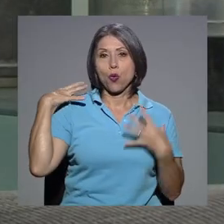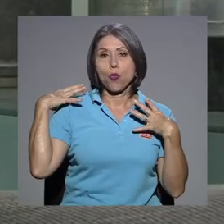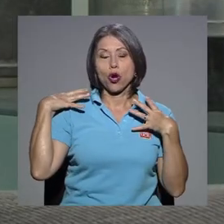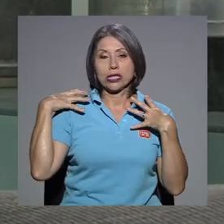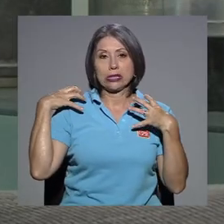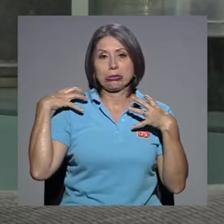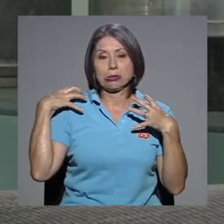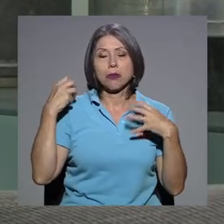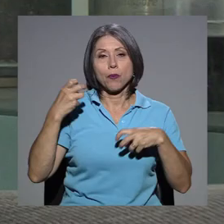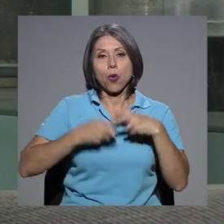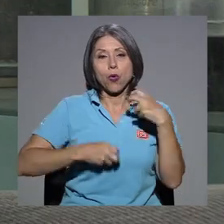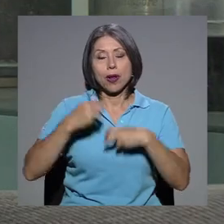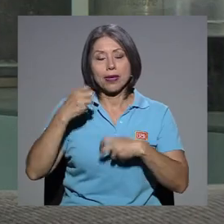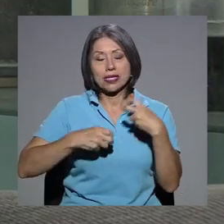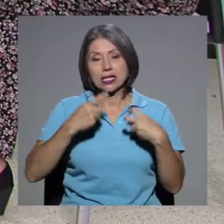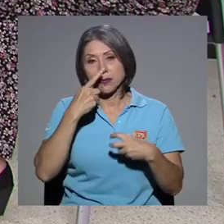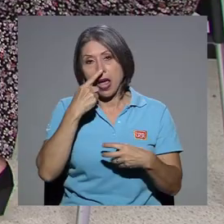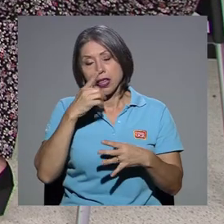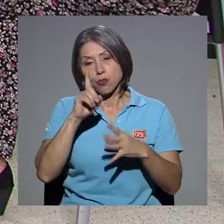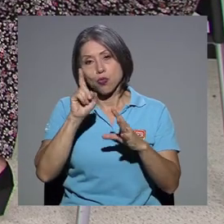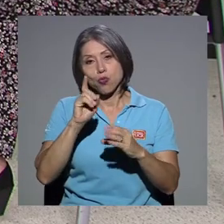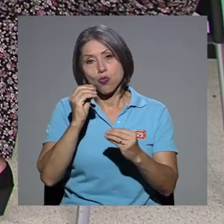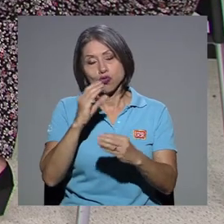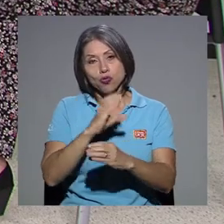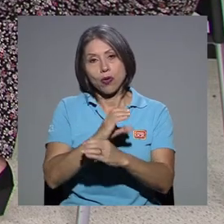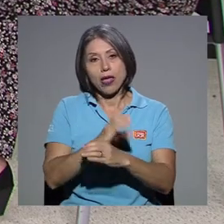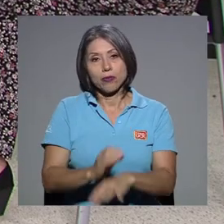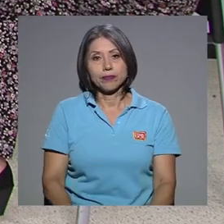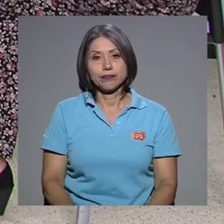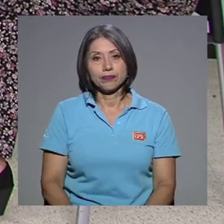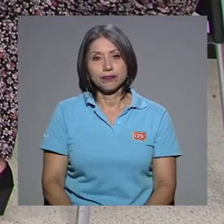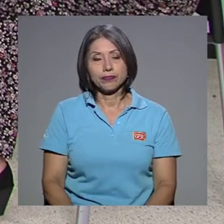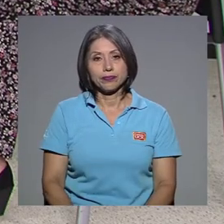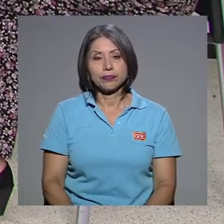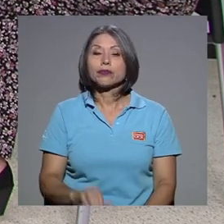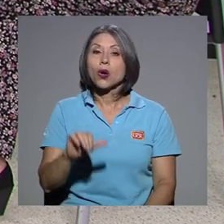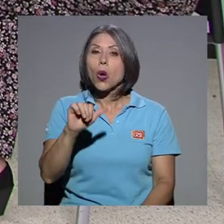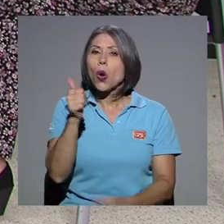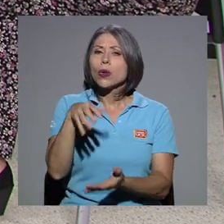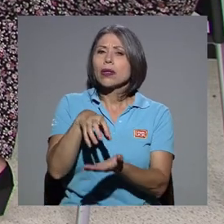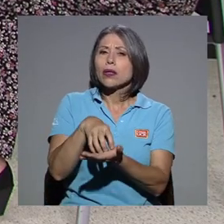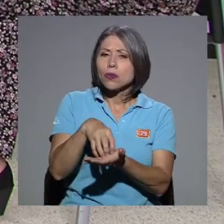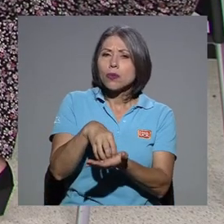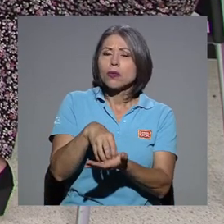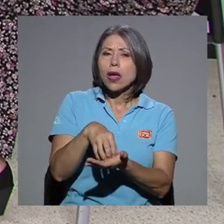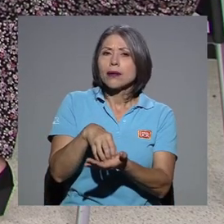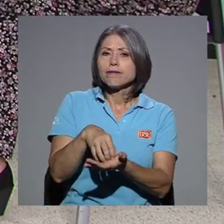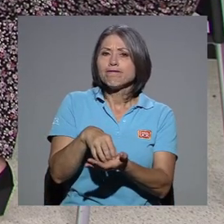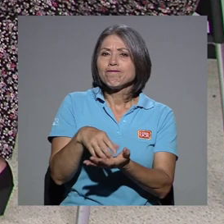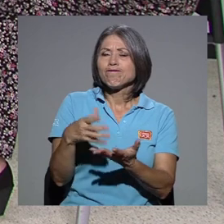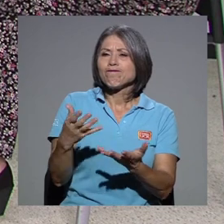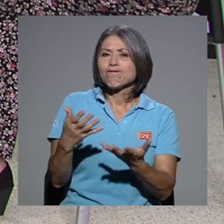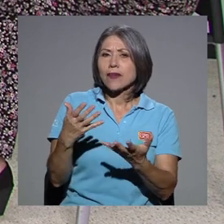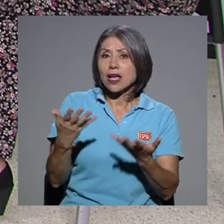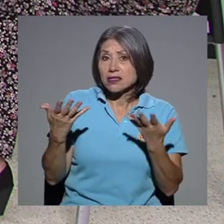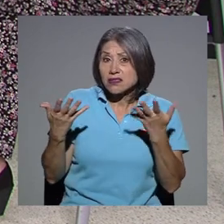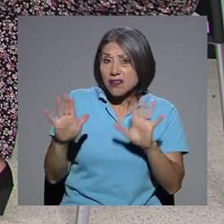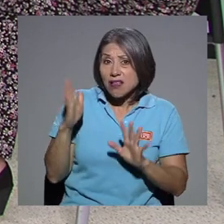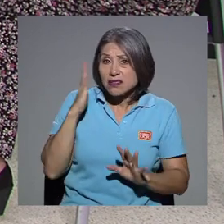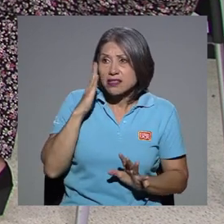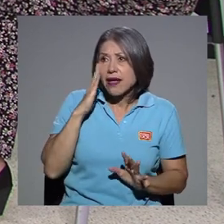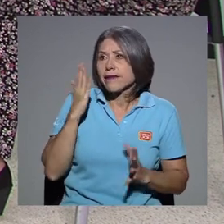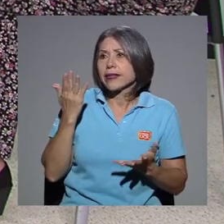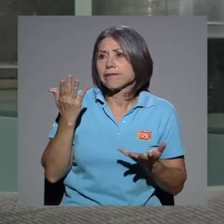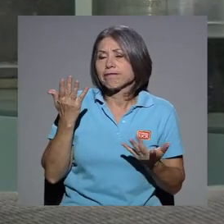respiración, ¿verdad? Eso es importante. Otra duda que me surgió también, que no sé cómo... Si ya se sabe si, por ejemplo, las personas